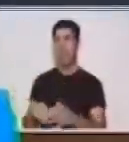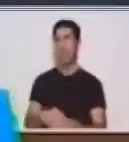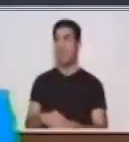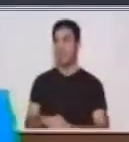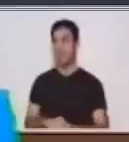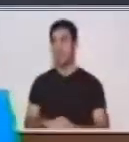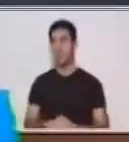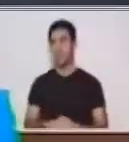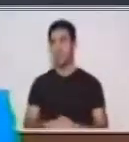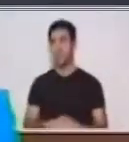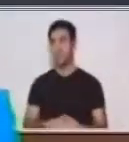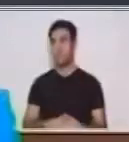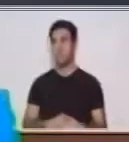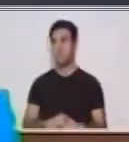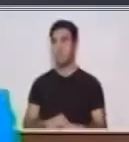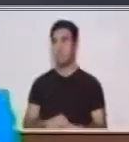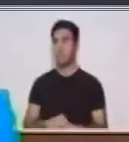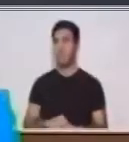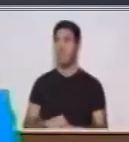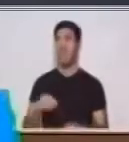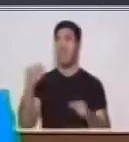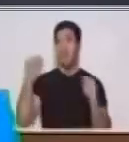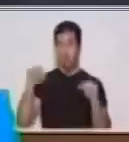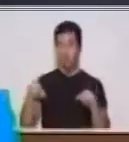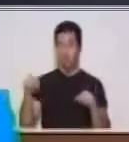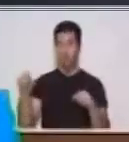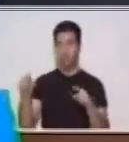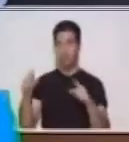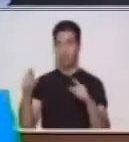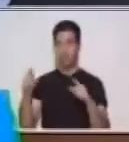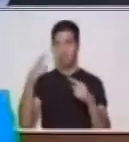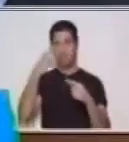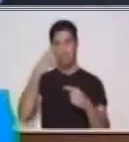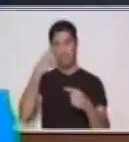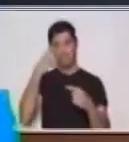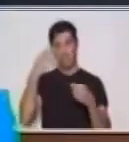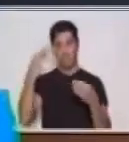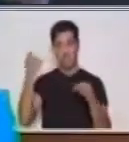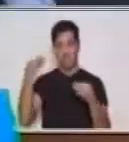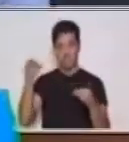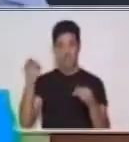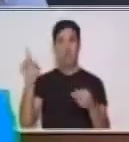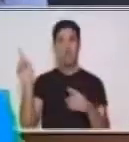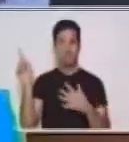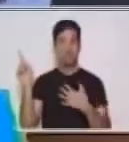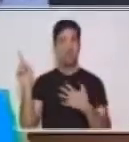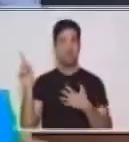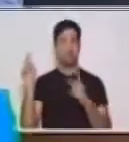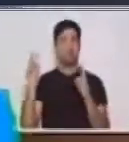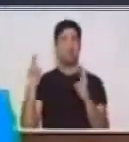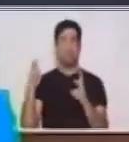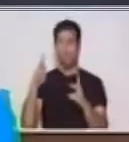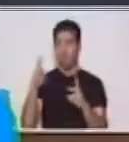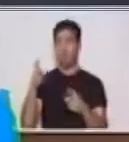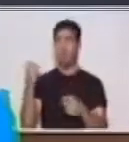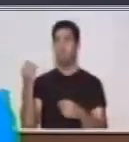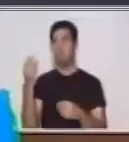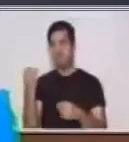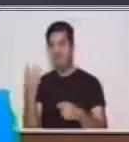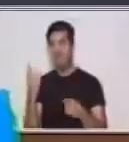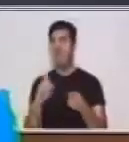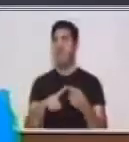papel de China de diferentes colores. Tengo aquí un verde,